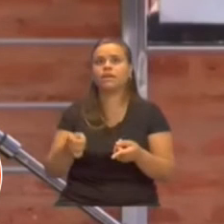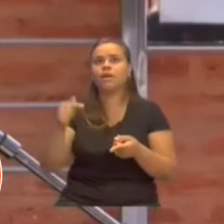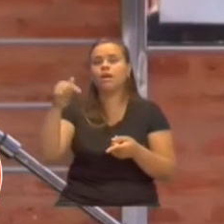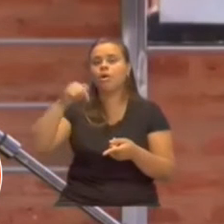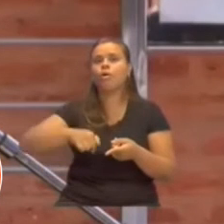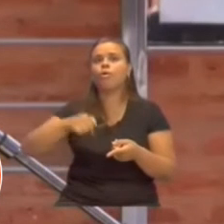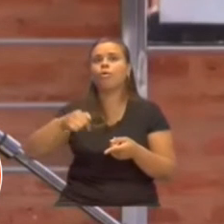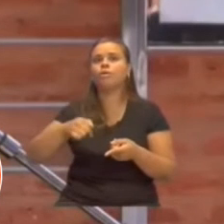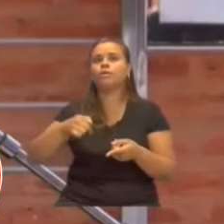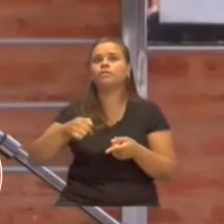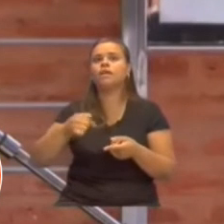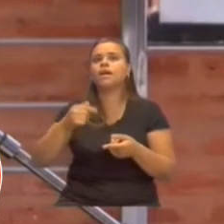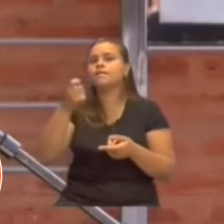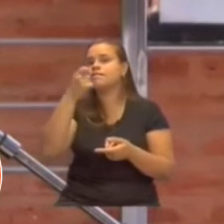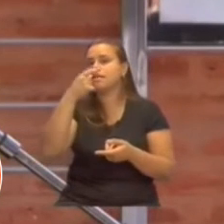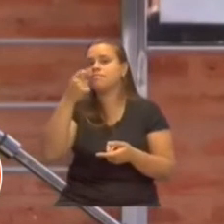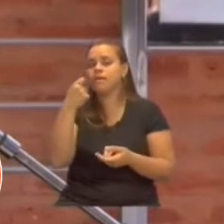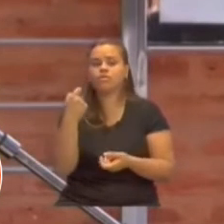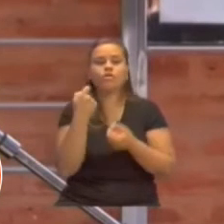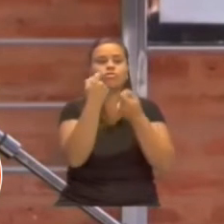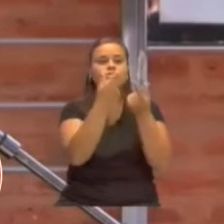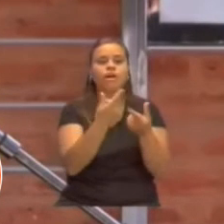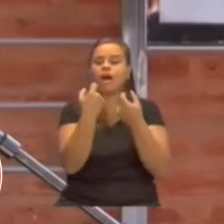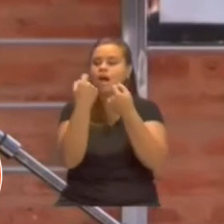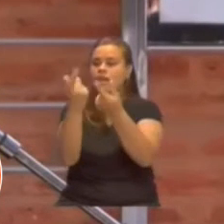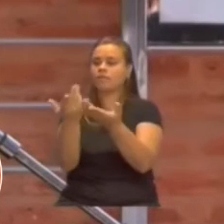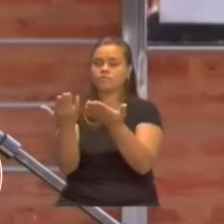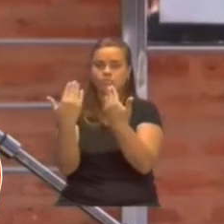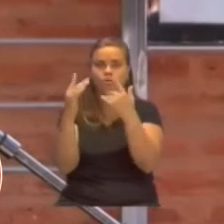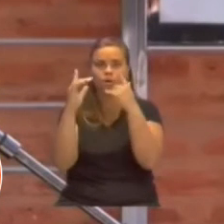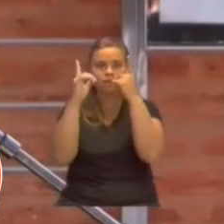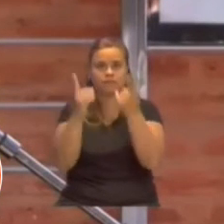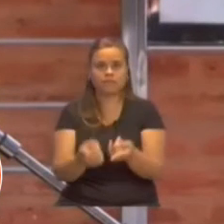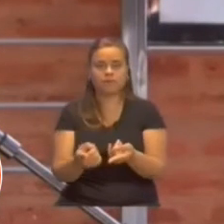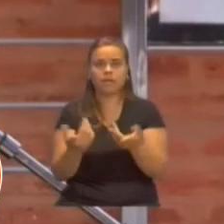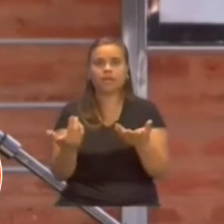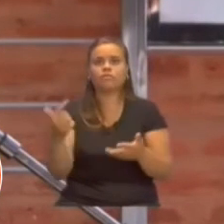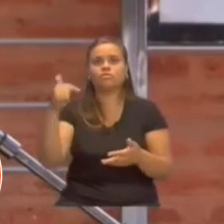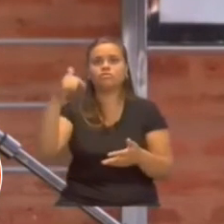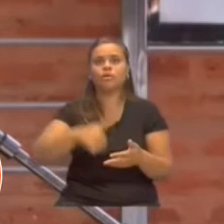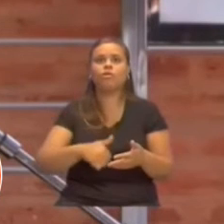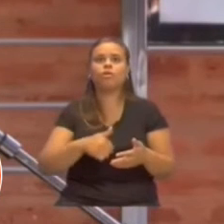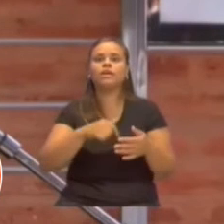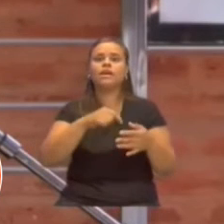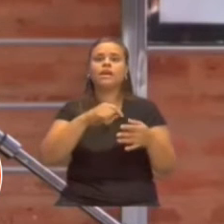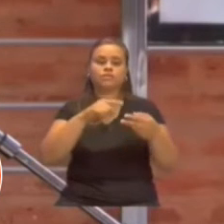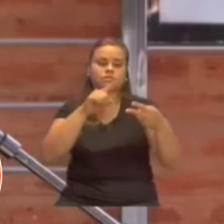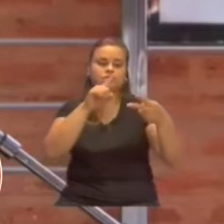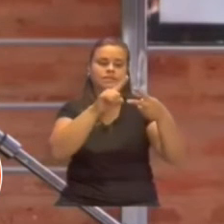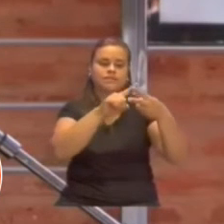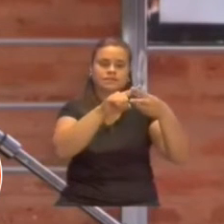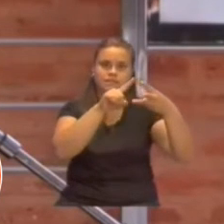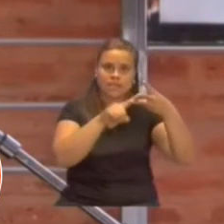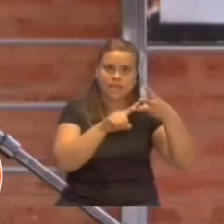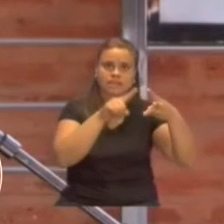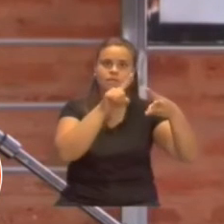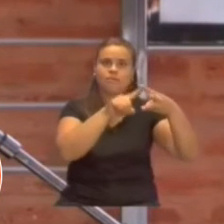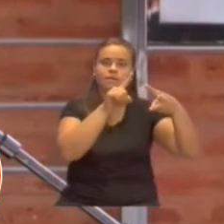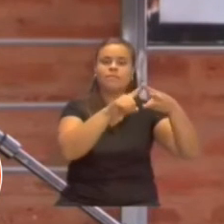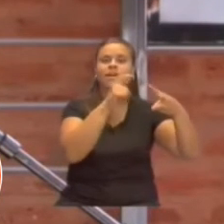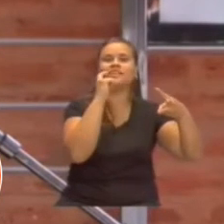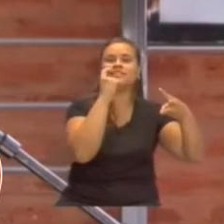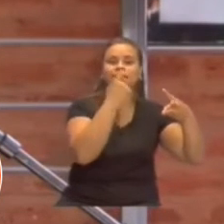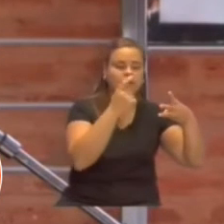materia de remedios, que eso es muy importante, de suministro. O sea, plan medical, salud bucal, salud óptica, más